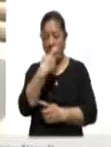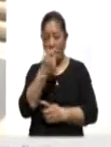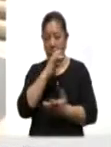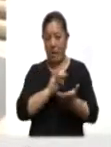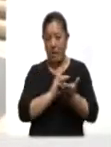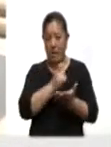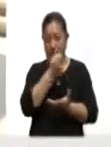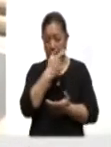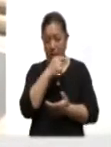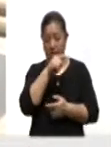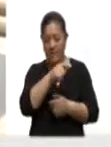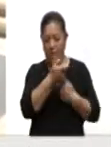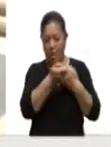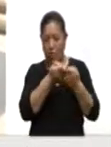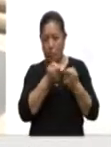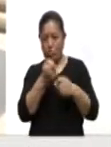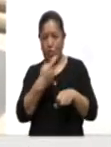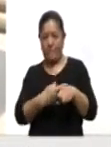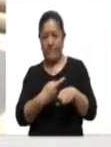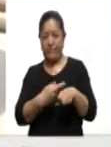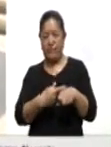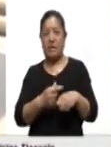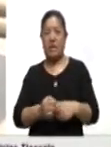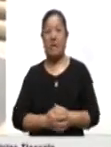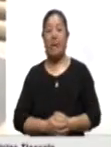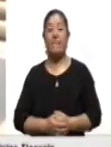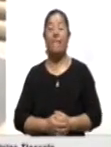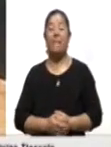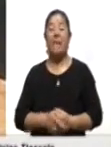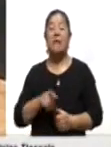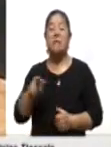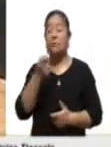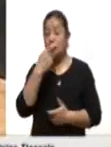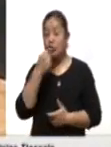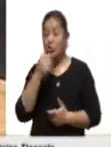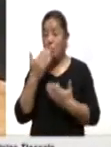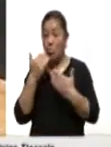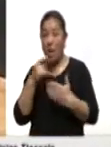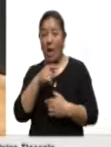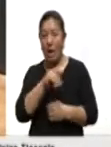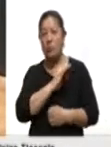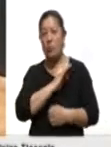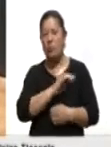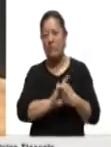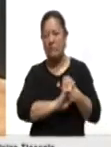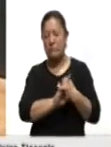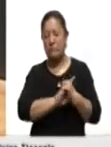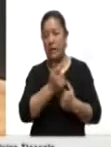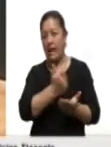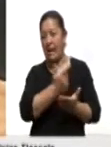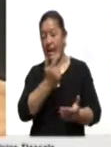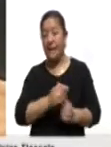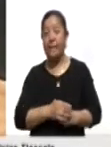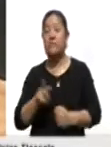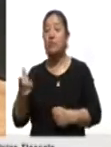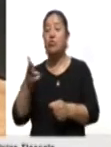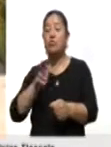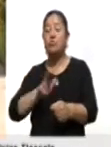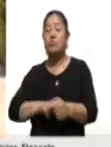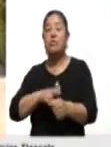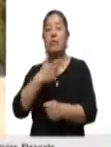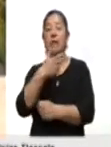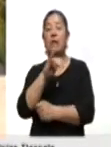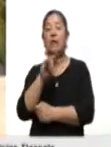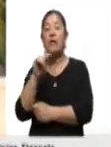antiepilépticos para el control de la enfermedad, ya que la carencia de alguno de ellos puede ocasionar complicaciones. Cabe señalar que el Hospital Infantil de